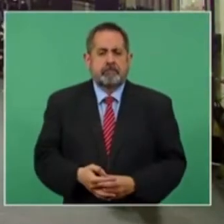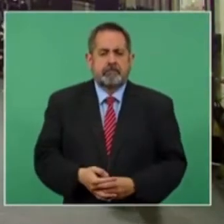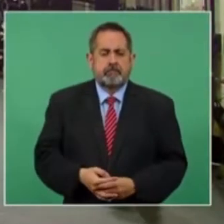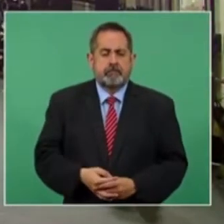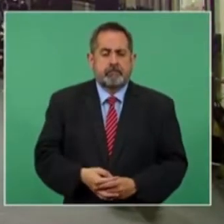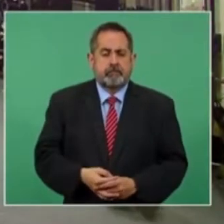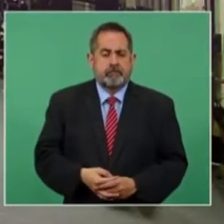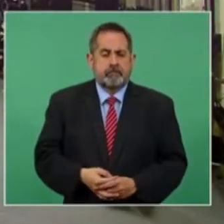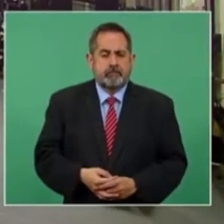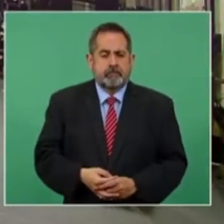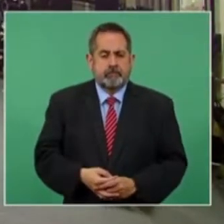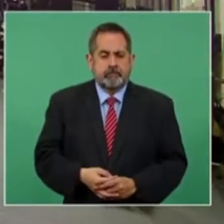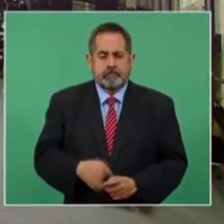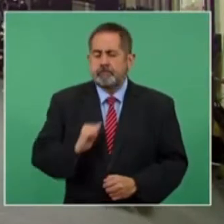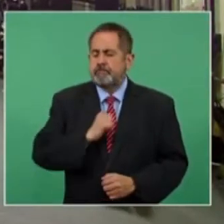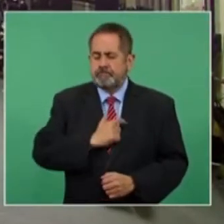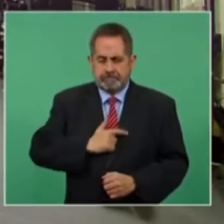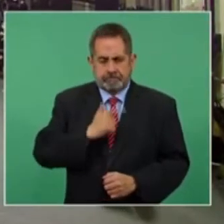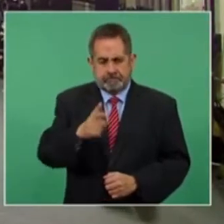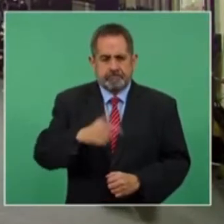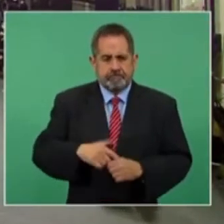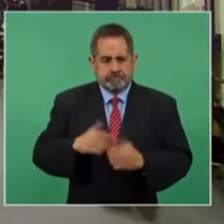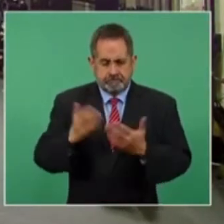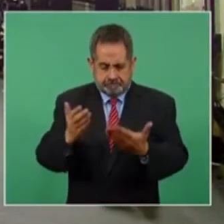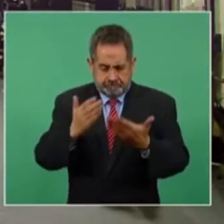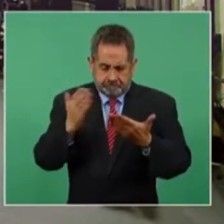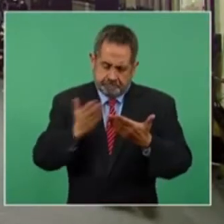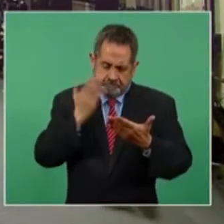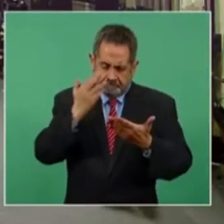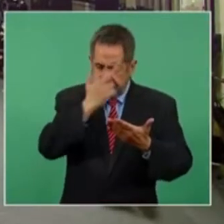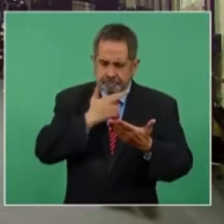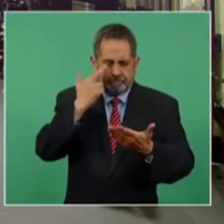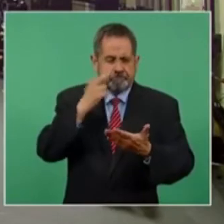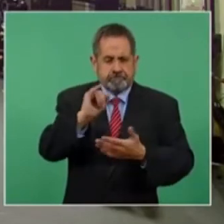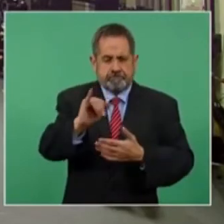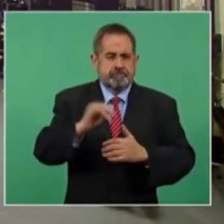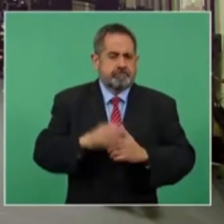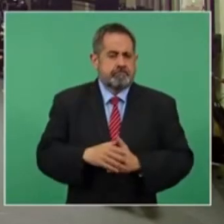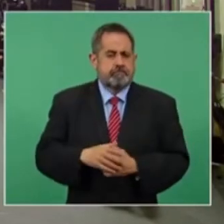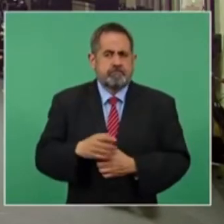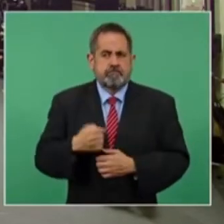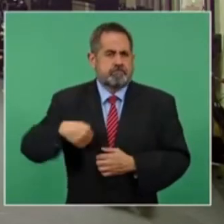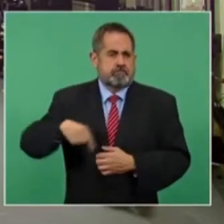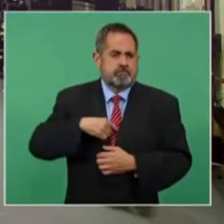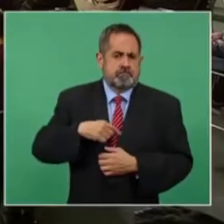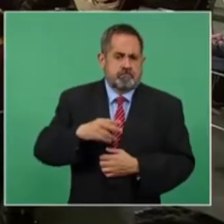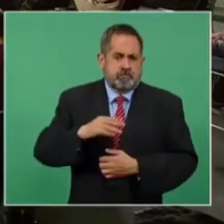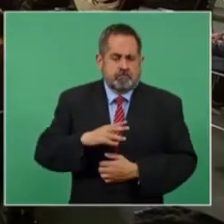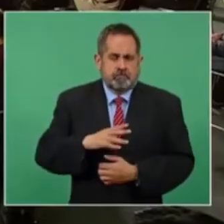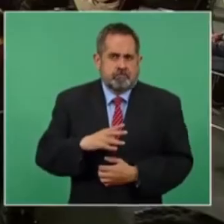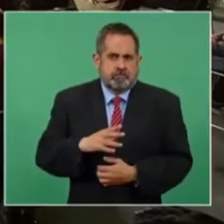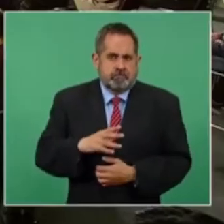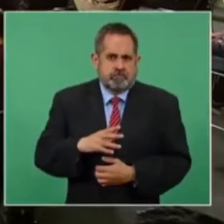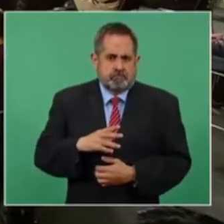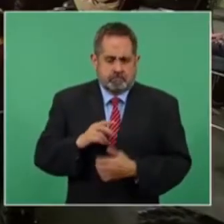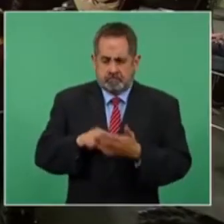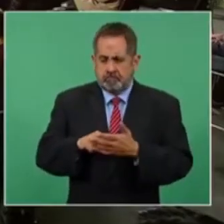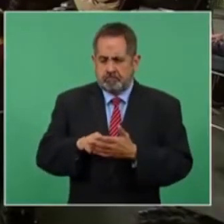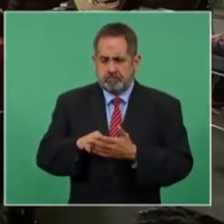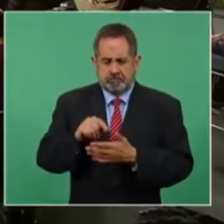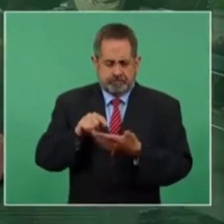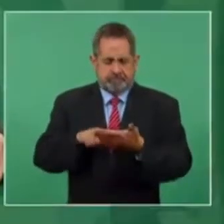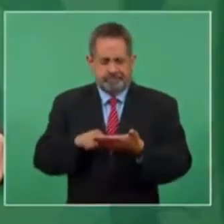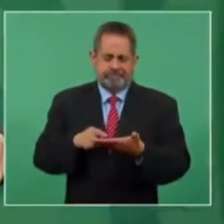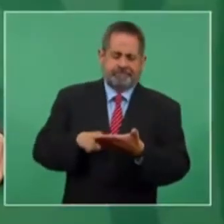Sí, con mucho gusto. Por supuesto que revisamos esta situación. Nosotros no tenemos el porqué emitir alguna